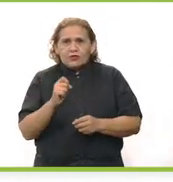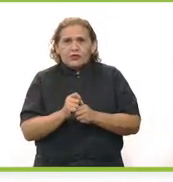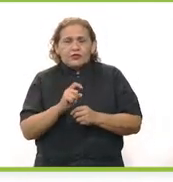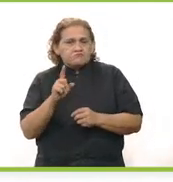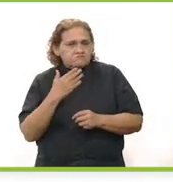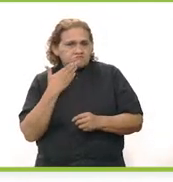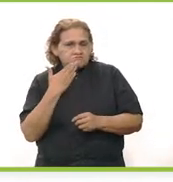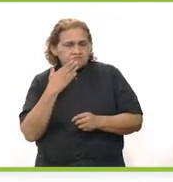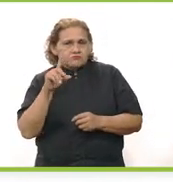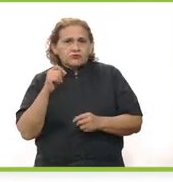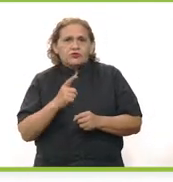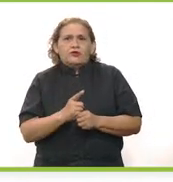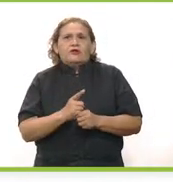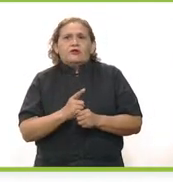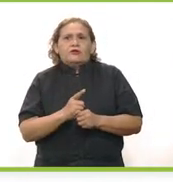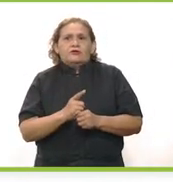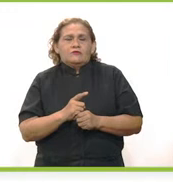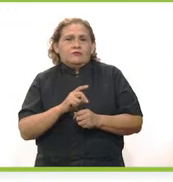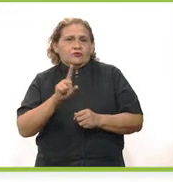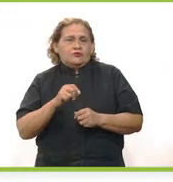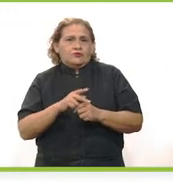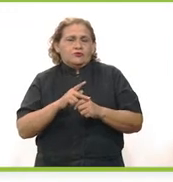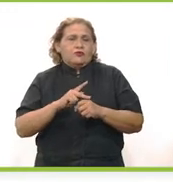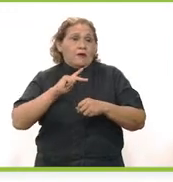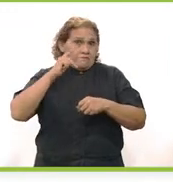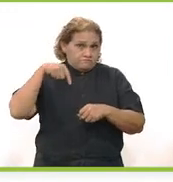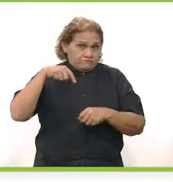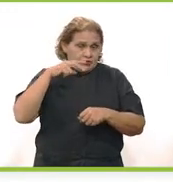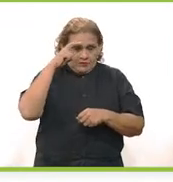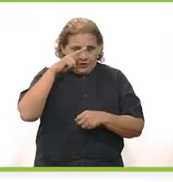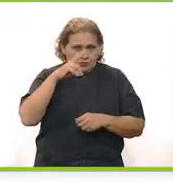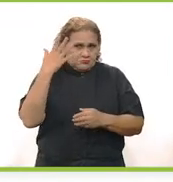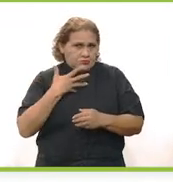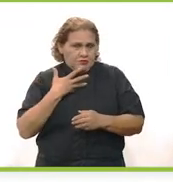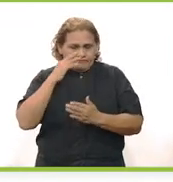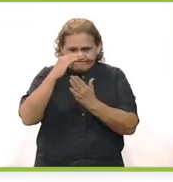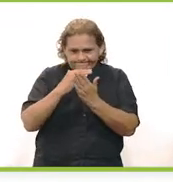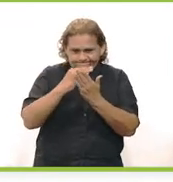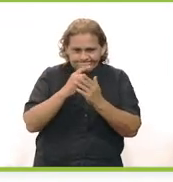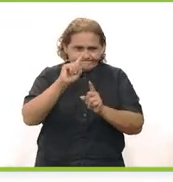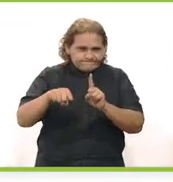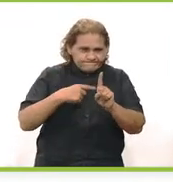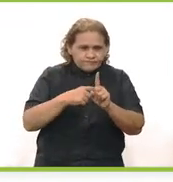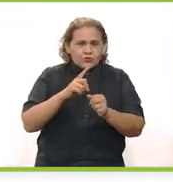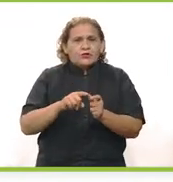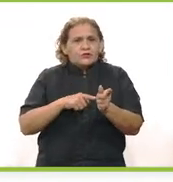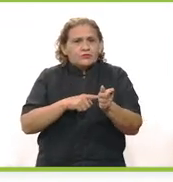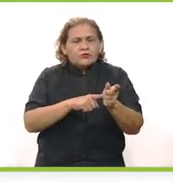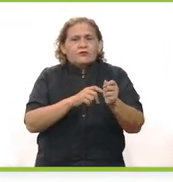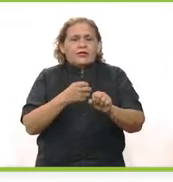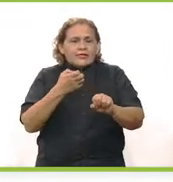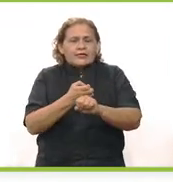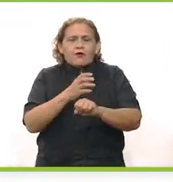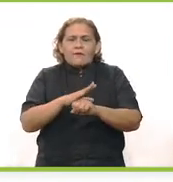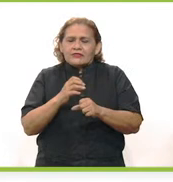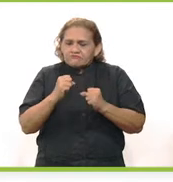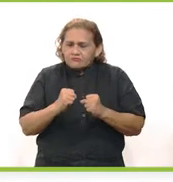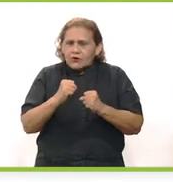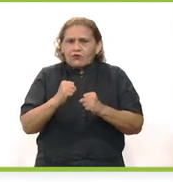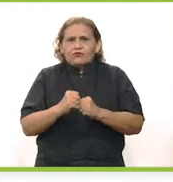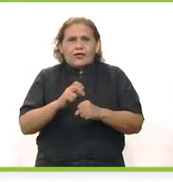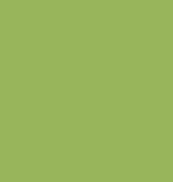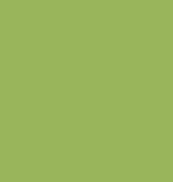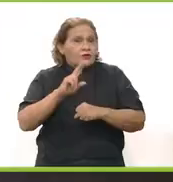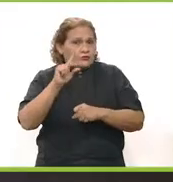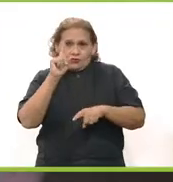en Yucatán. prácticamente la mitad. Somos, por supuesto, en el país los que tenemos la mayor reducción de delitos y, por supuesto, también seguimos siendo el estado